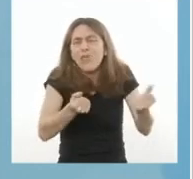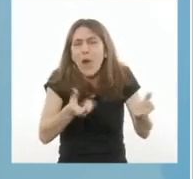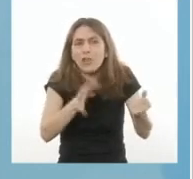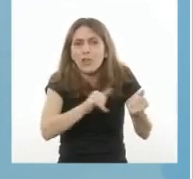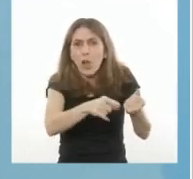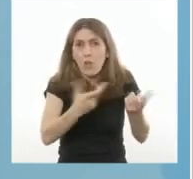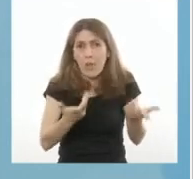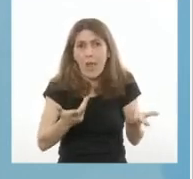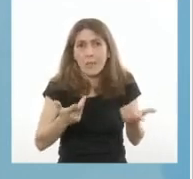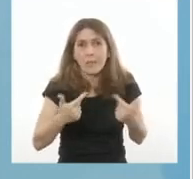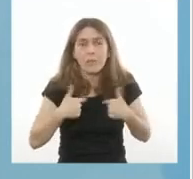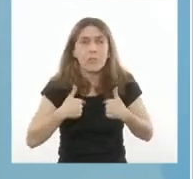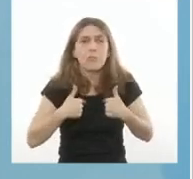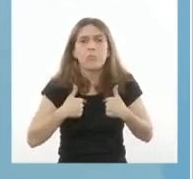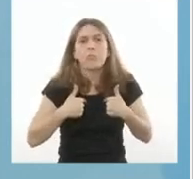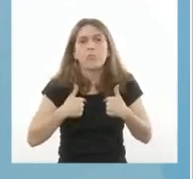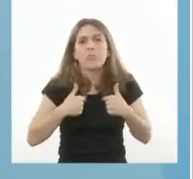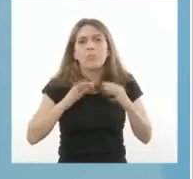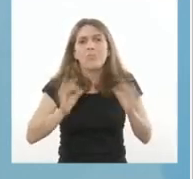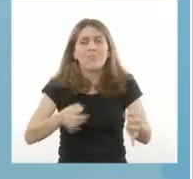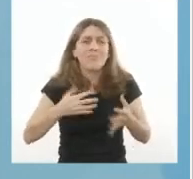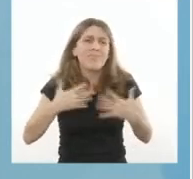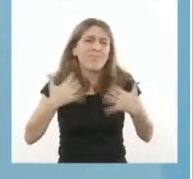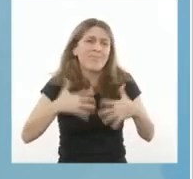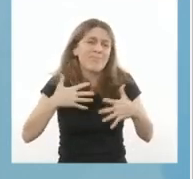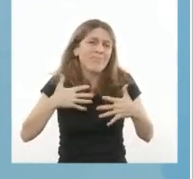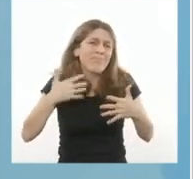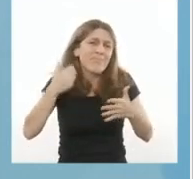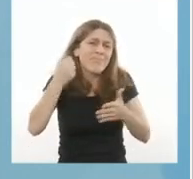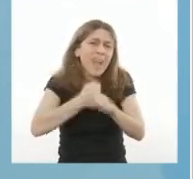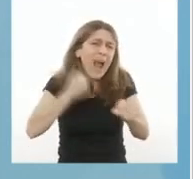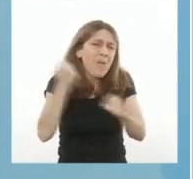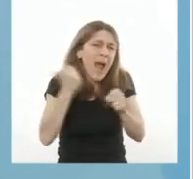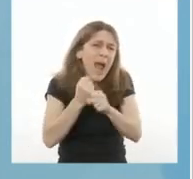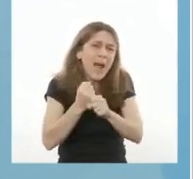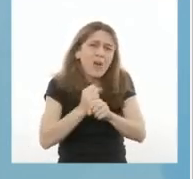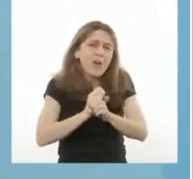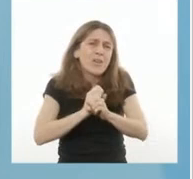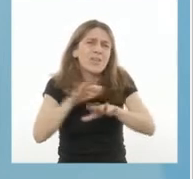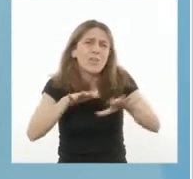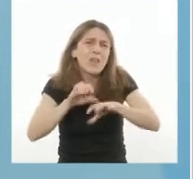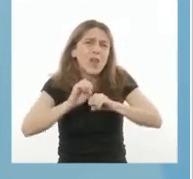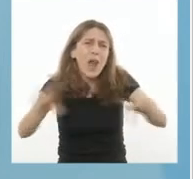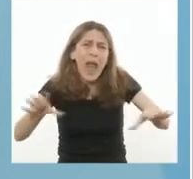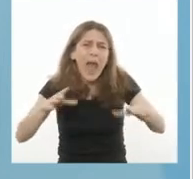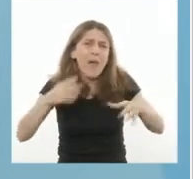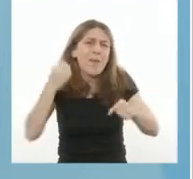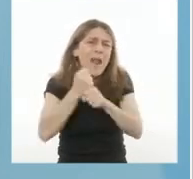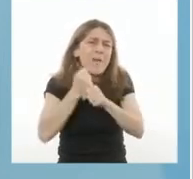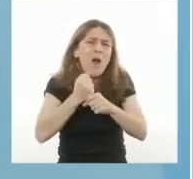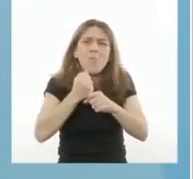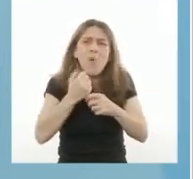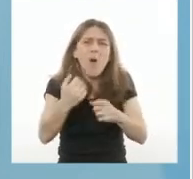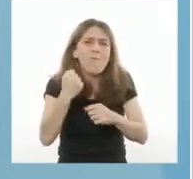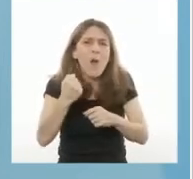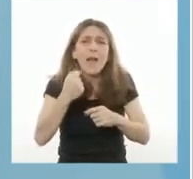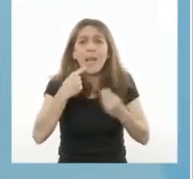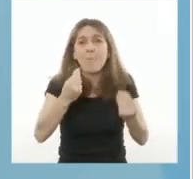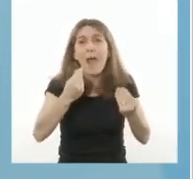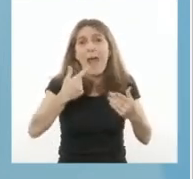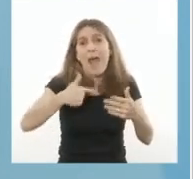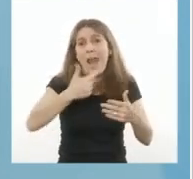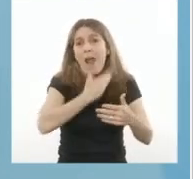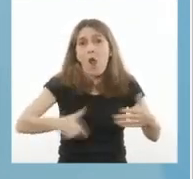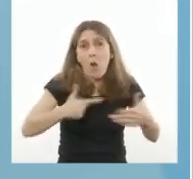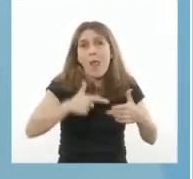Sé muy bien que la pandemia es un desafío muy grave. No solo para las sociedades, también para cada persona